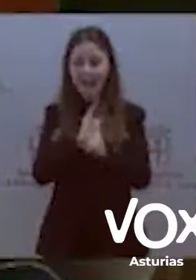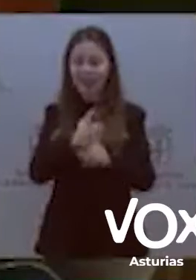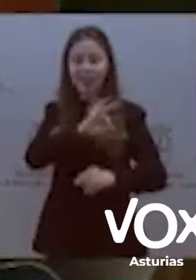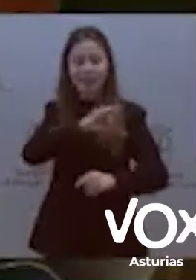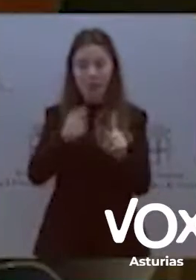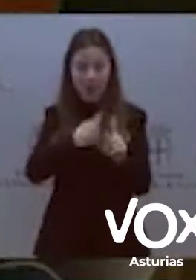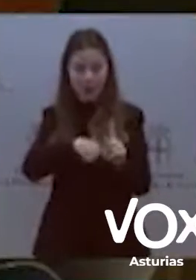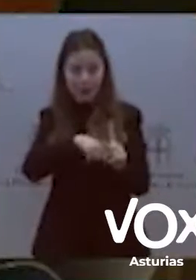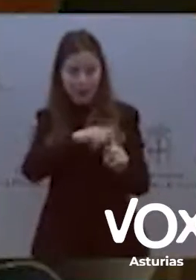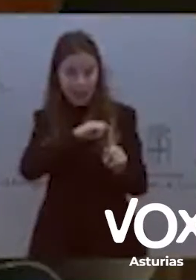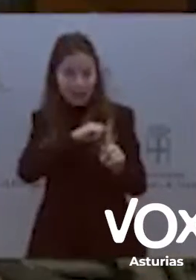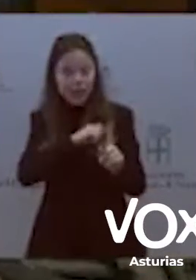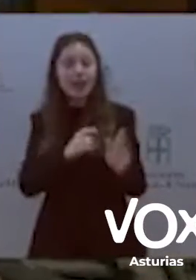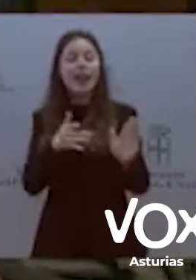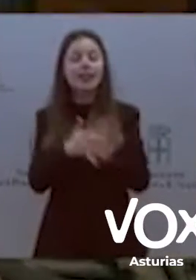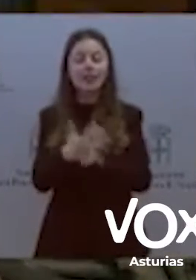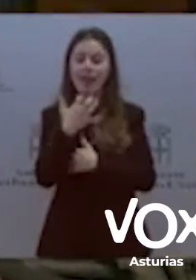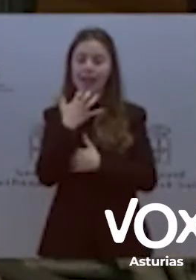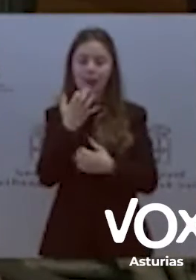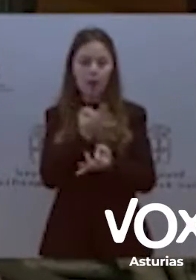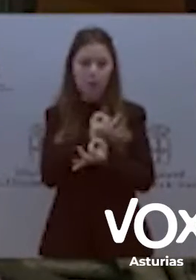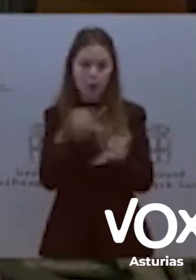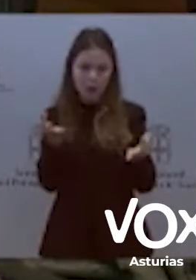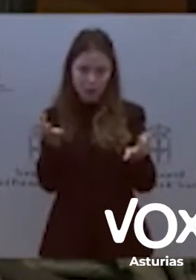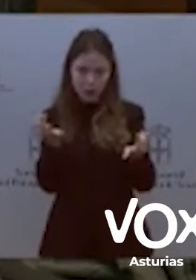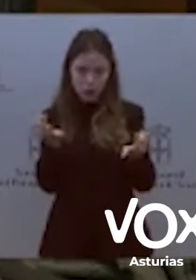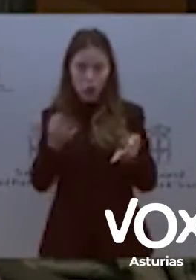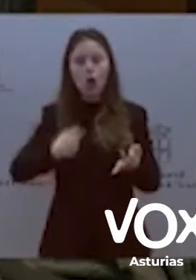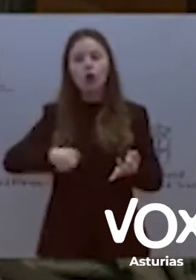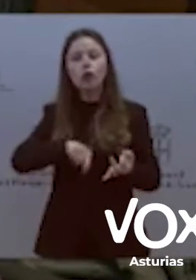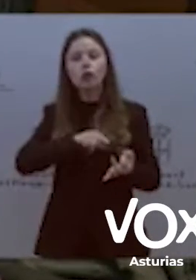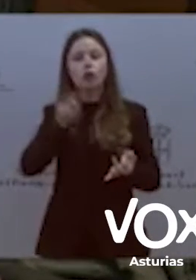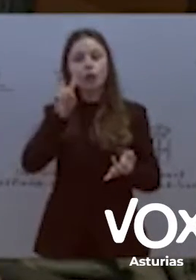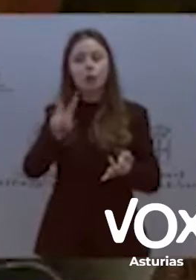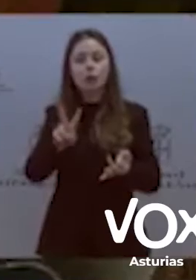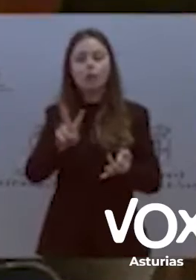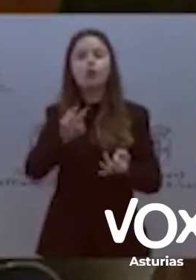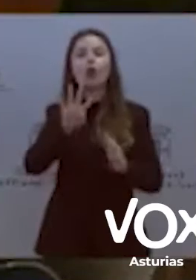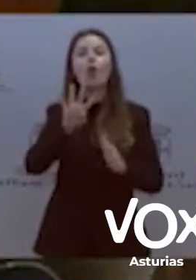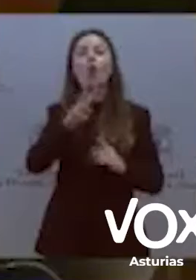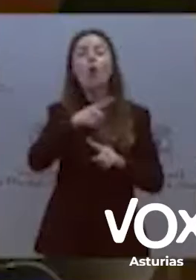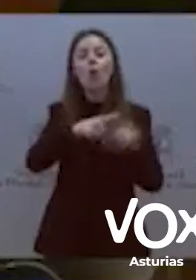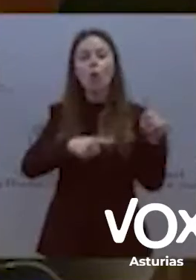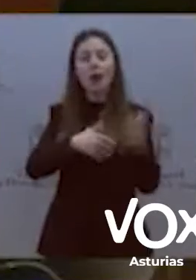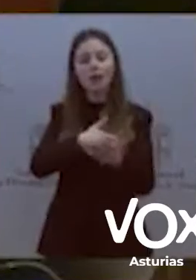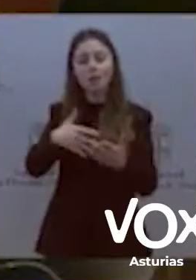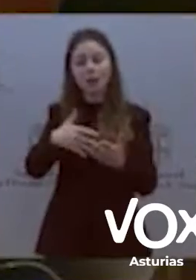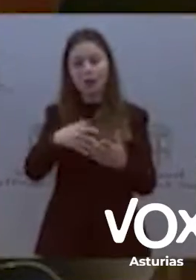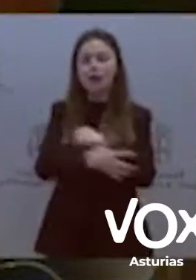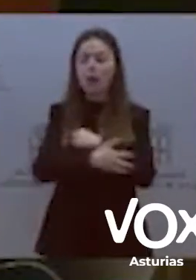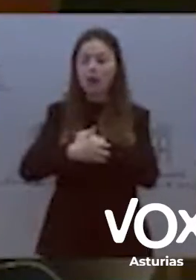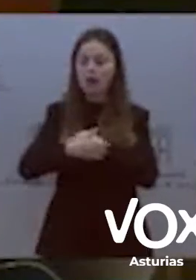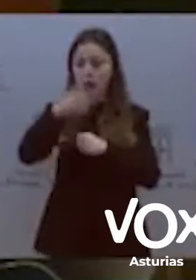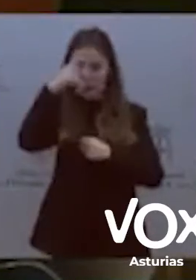Gobierno central. Nos encontramos con que más de un cuarto de millón de asturianos están en situación de emergencia y exclusión